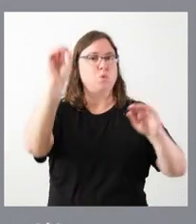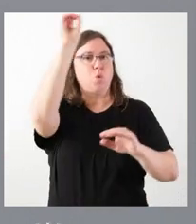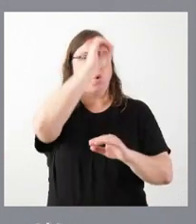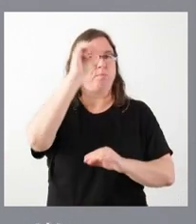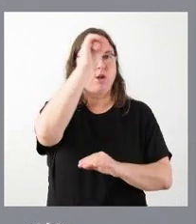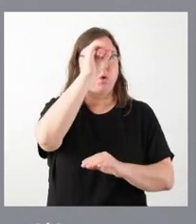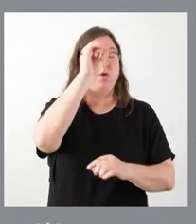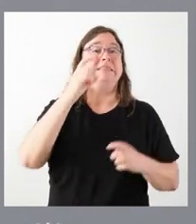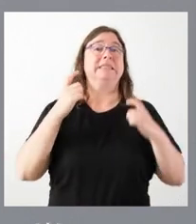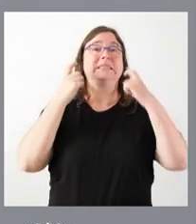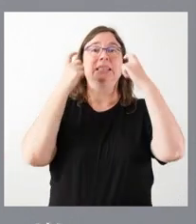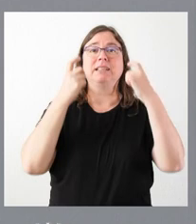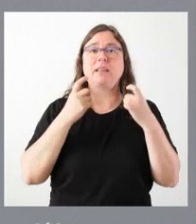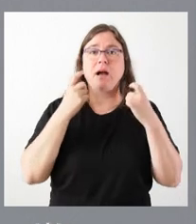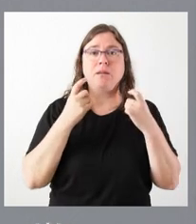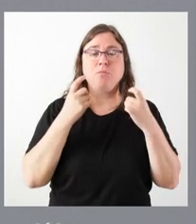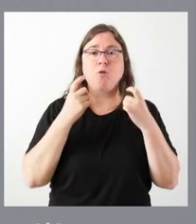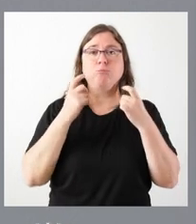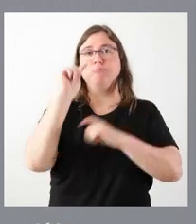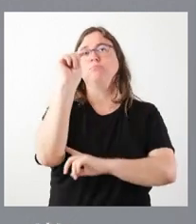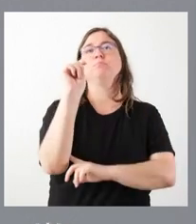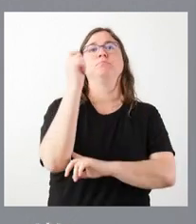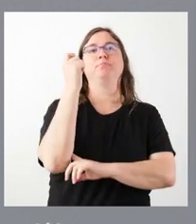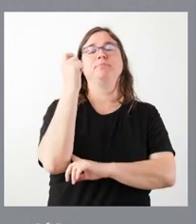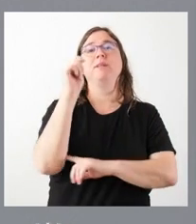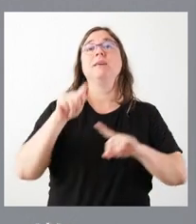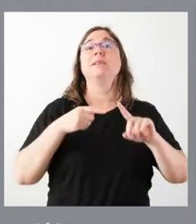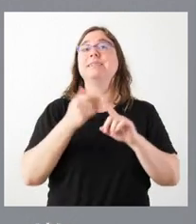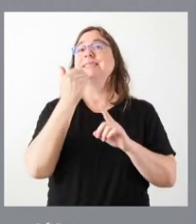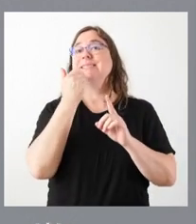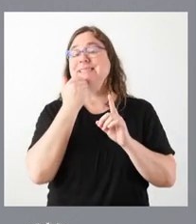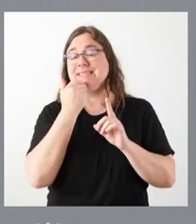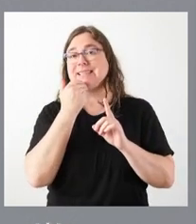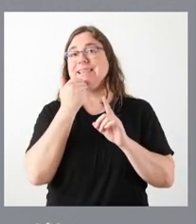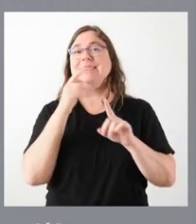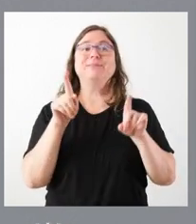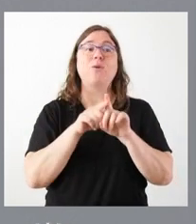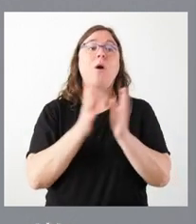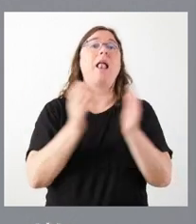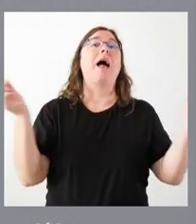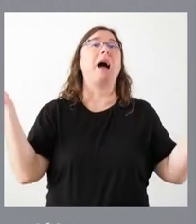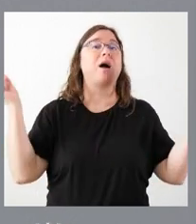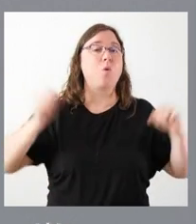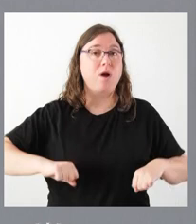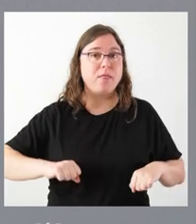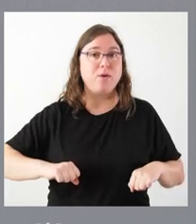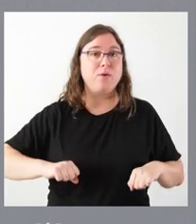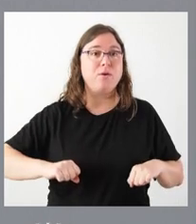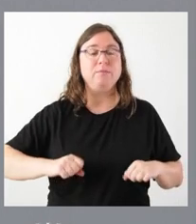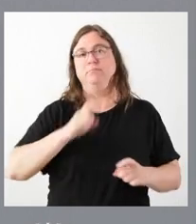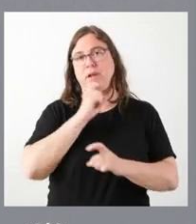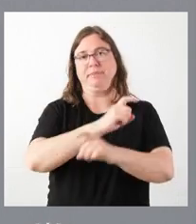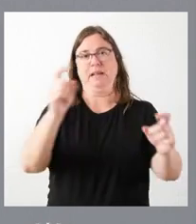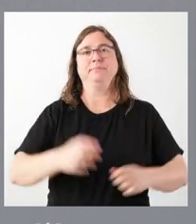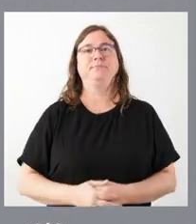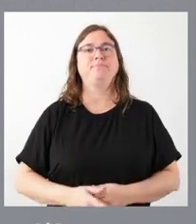intentar alcanzar un acuerdo y, si ese acuerdo se produce y, cuando se produce, pues comunicarse. Nosotros